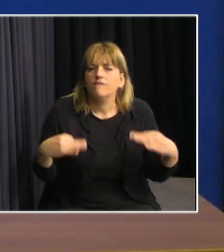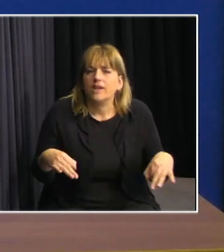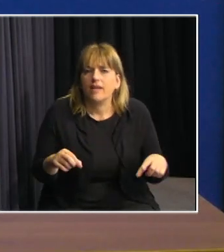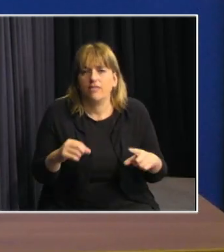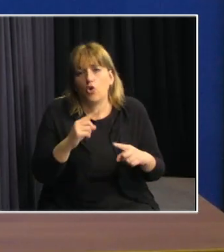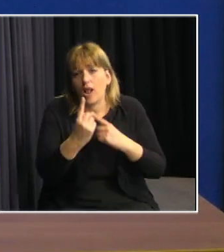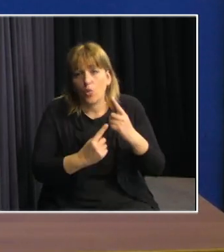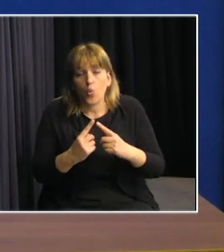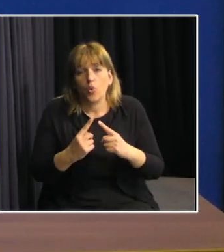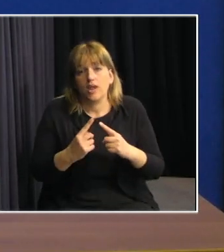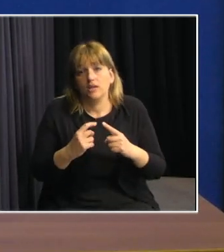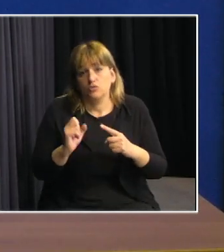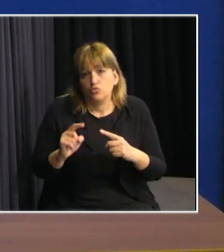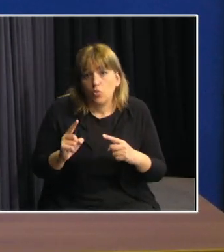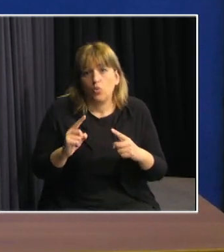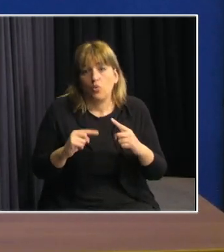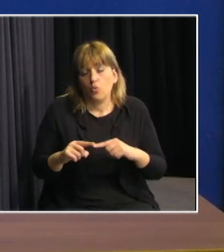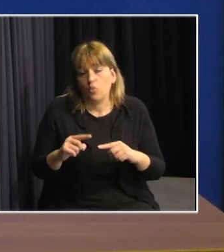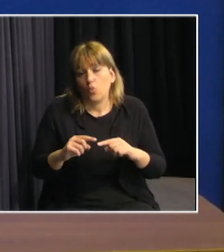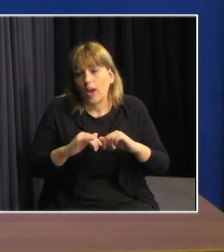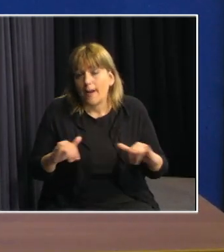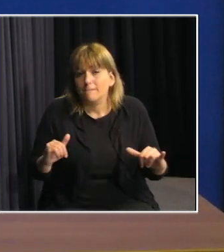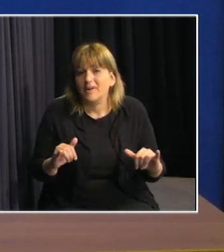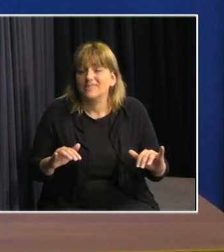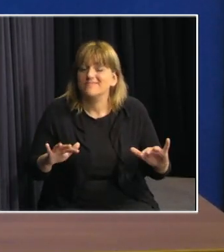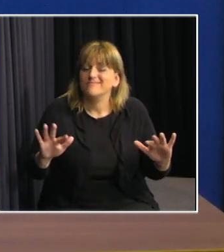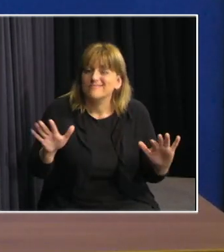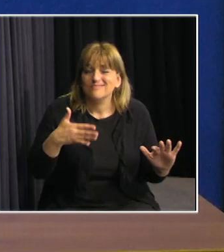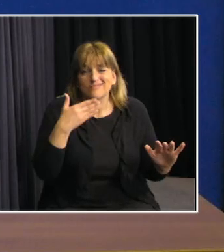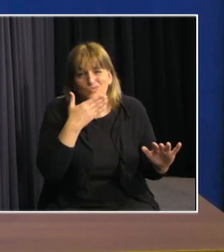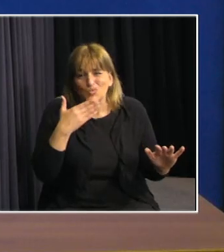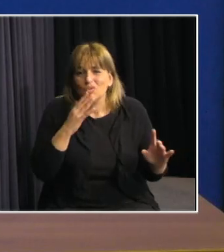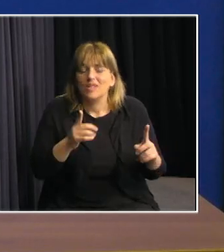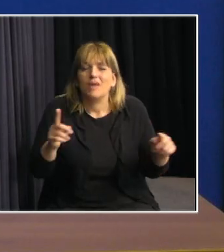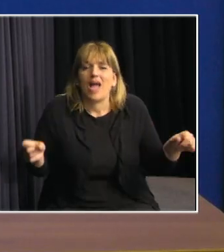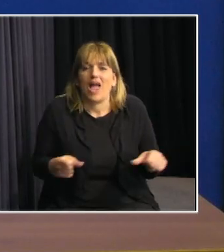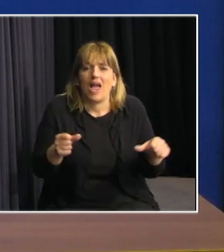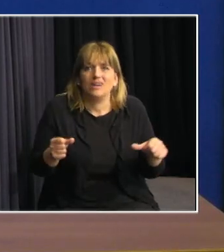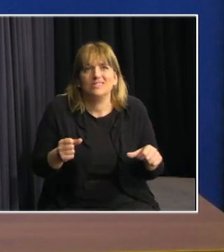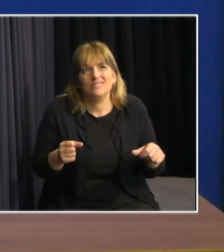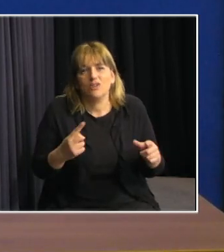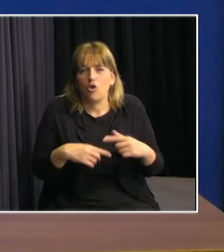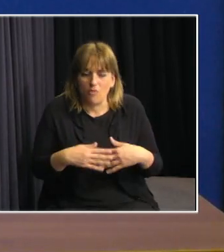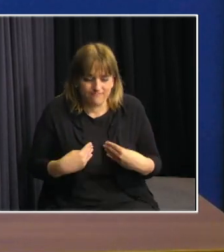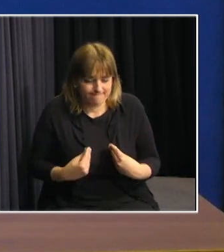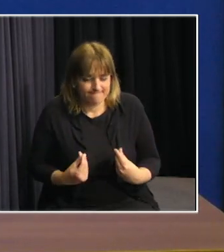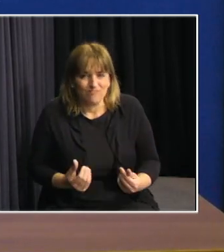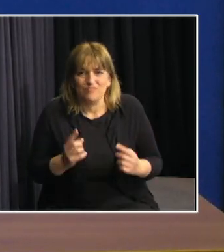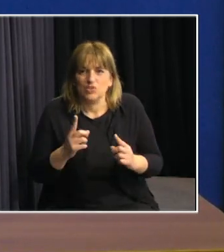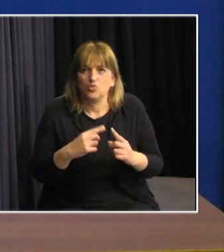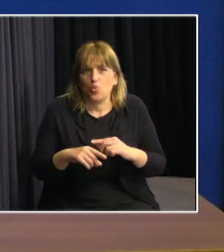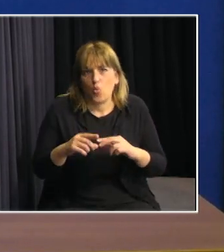campañas de origen no menos dudoso, que a veces generan estados de ánimo y de alarma